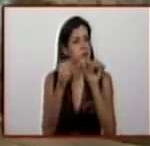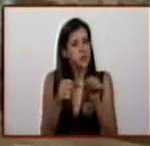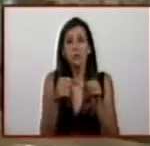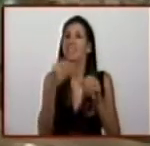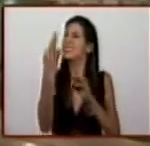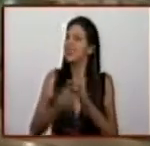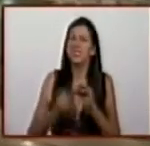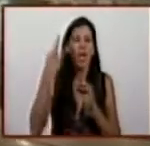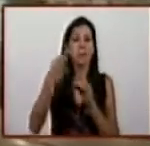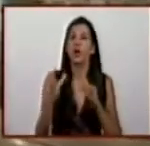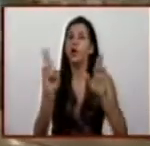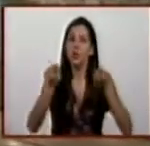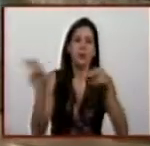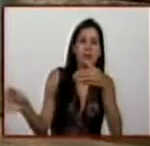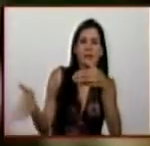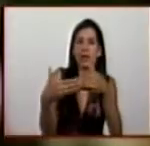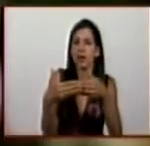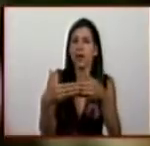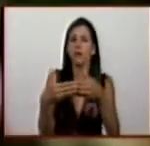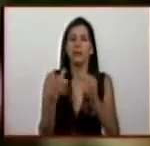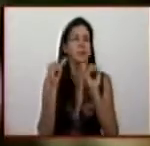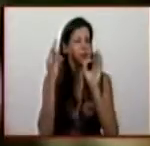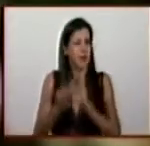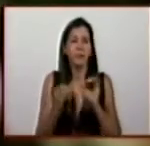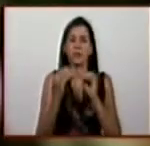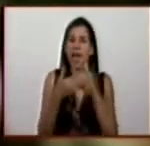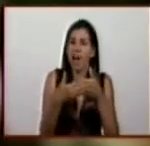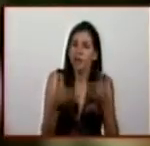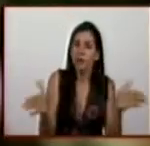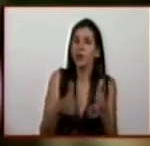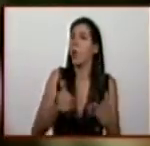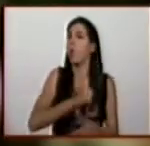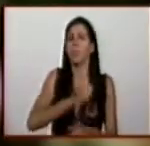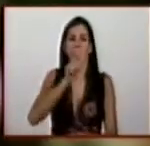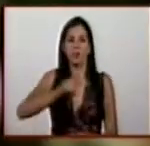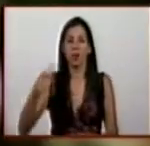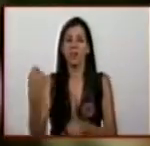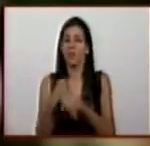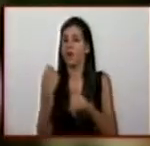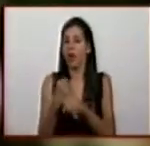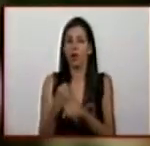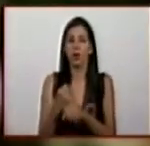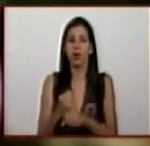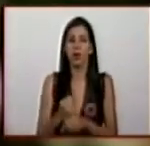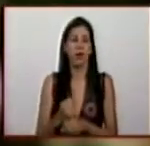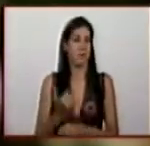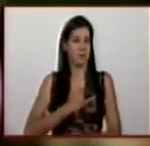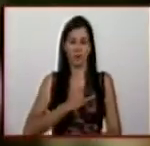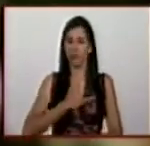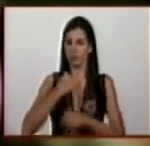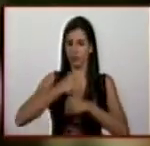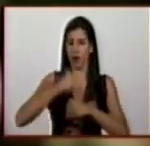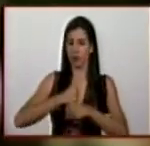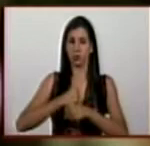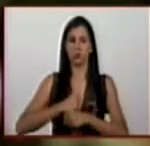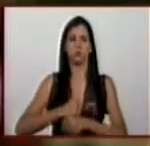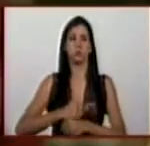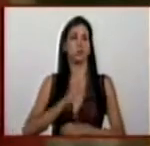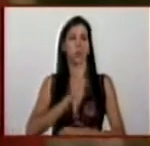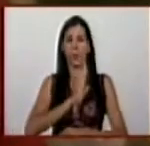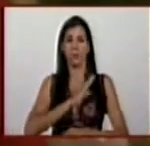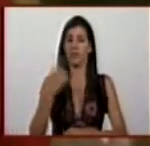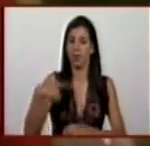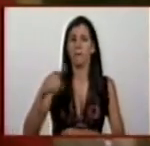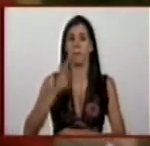no se cerrará, es un registro que permanecerá abierto para que todos los trabajadores y las trabajadoras por cuenta propia ingresen,